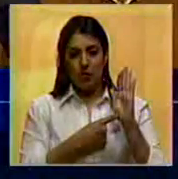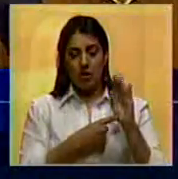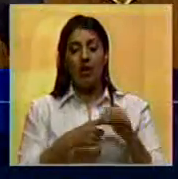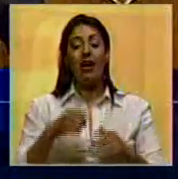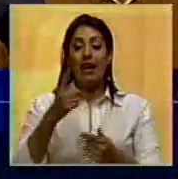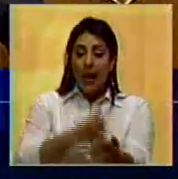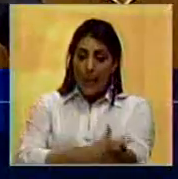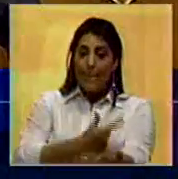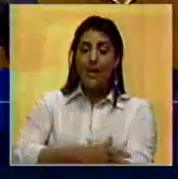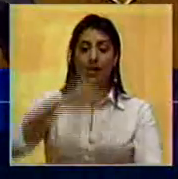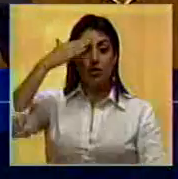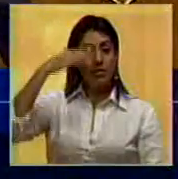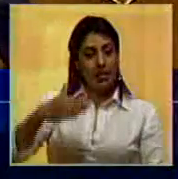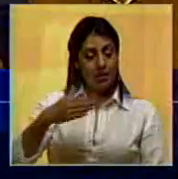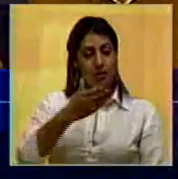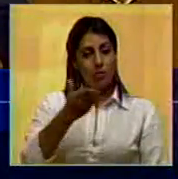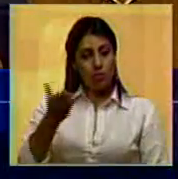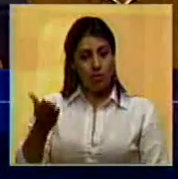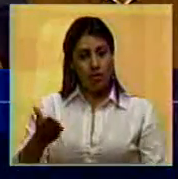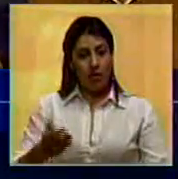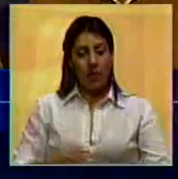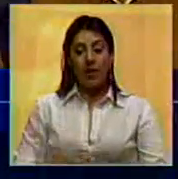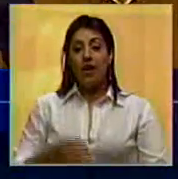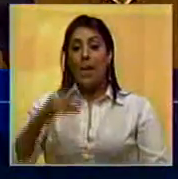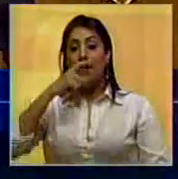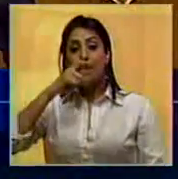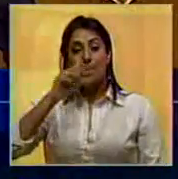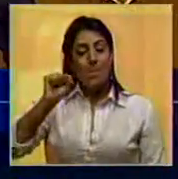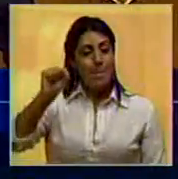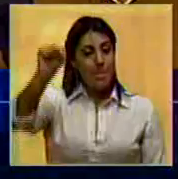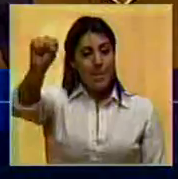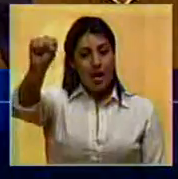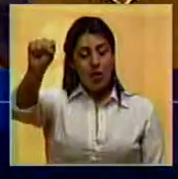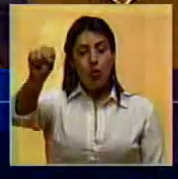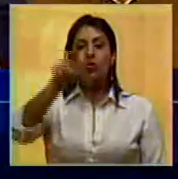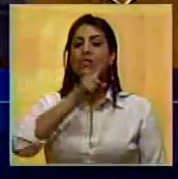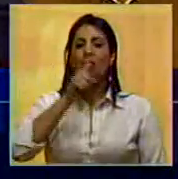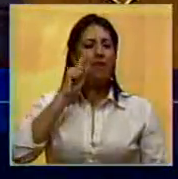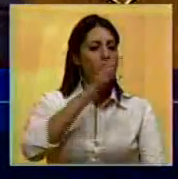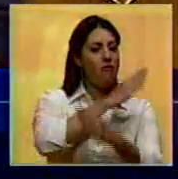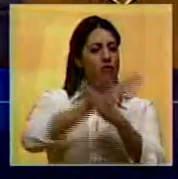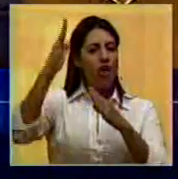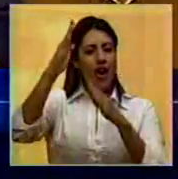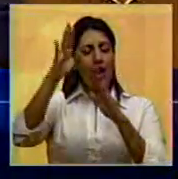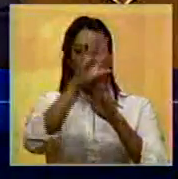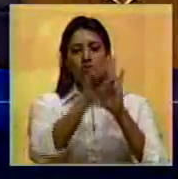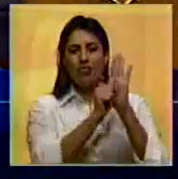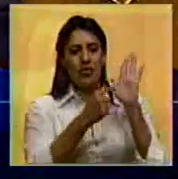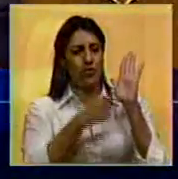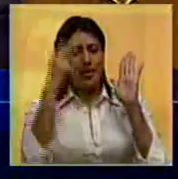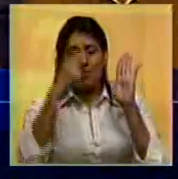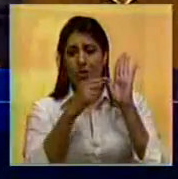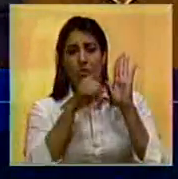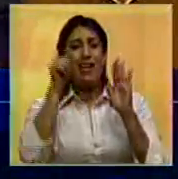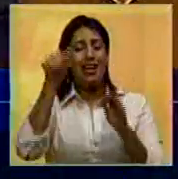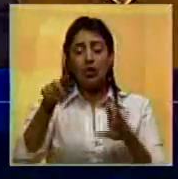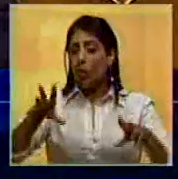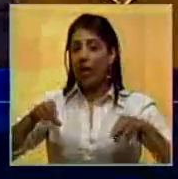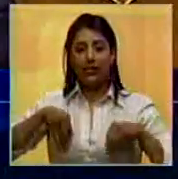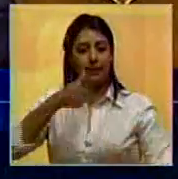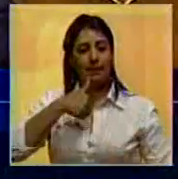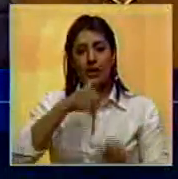hermanos de la fuerza armada Nicolás Maduro está fuera de la constitución y eso es